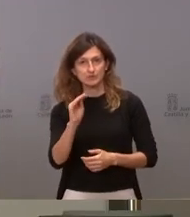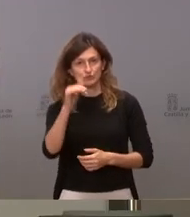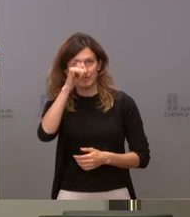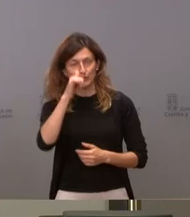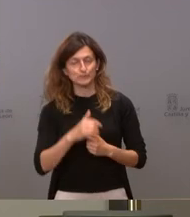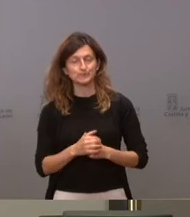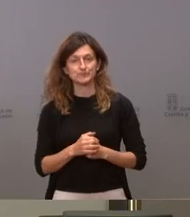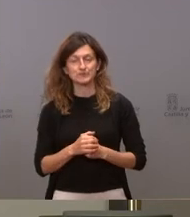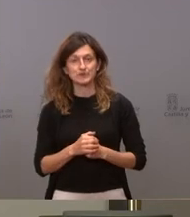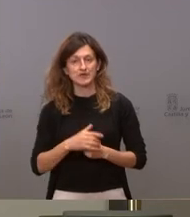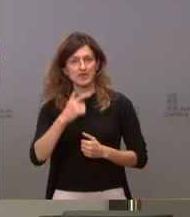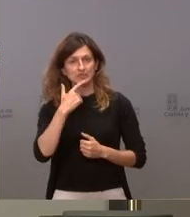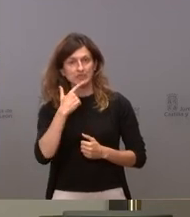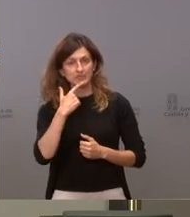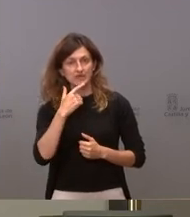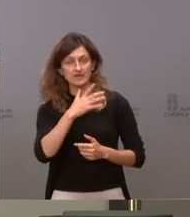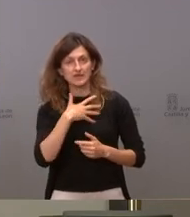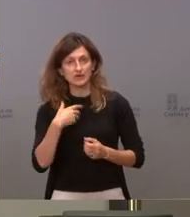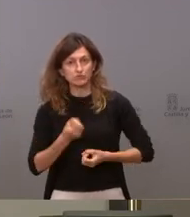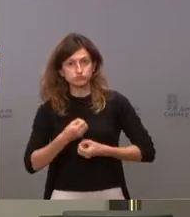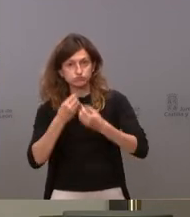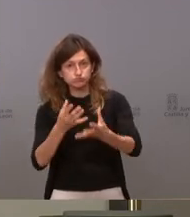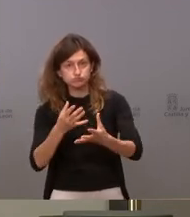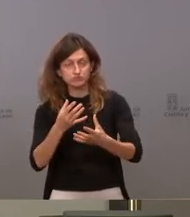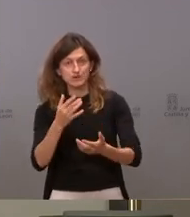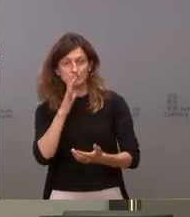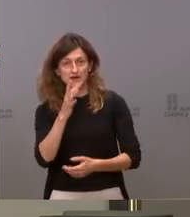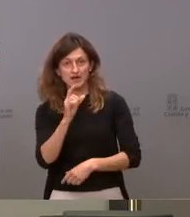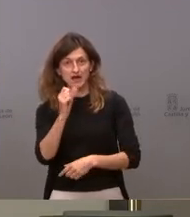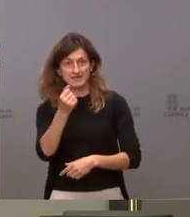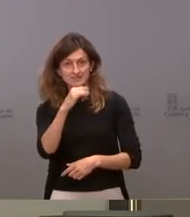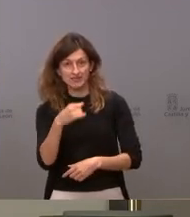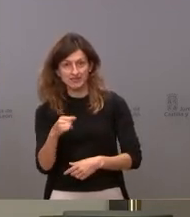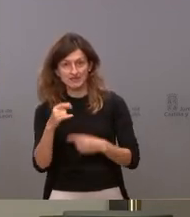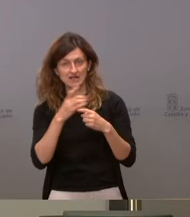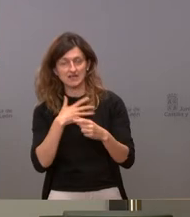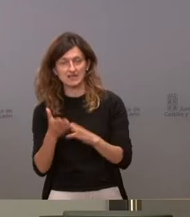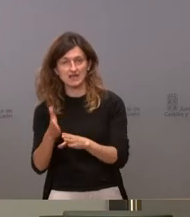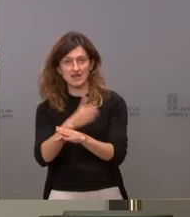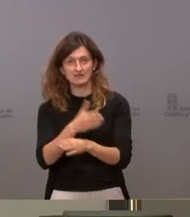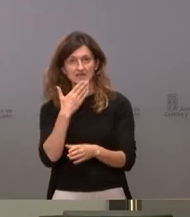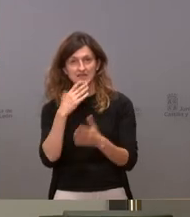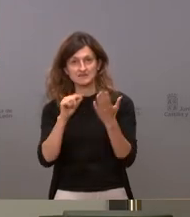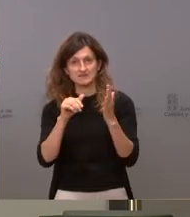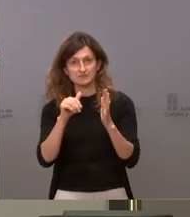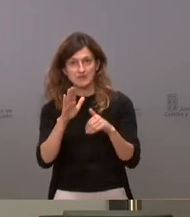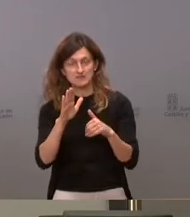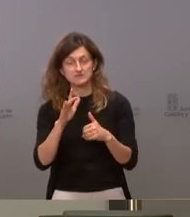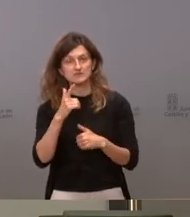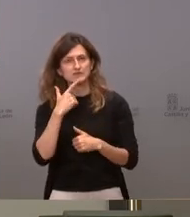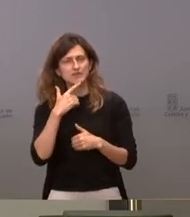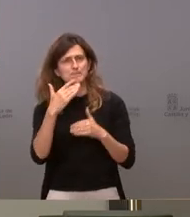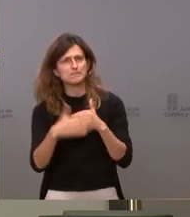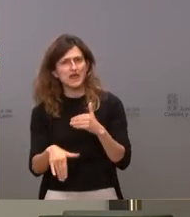informado que se va a avanzar en la completación de la pauta con AstraZeneca a los mayores de 60 años me gustaría saber qué